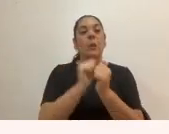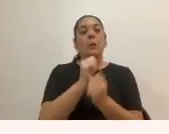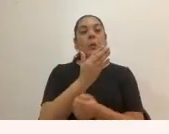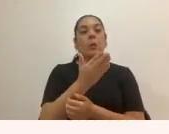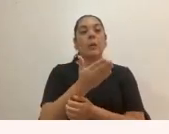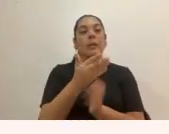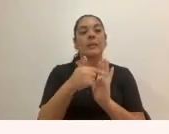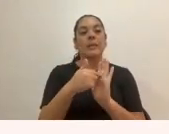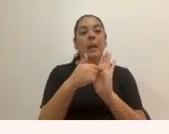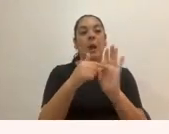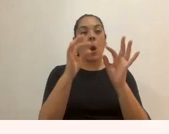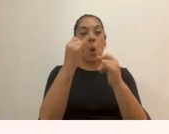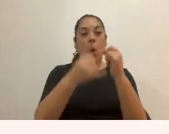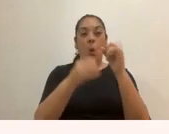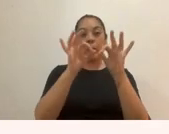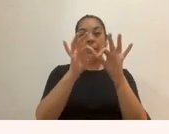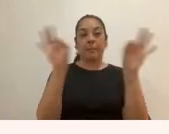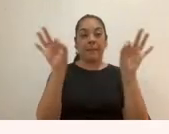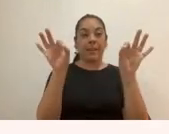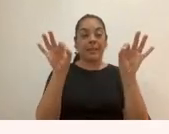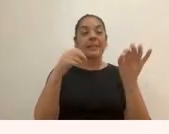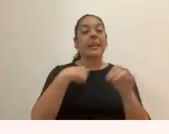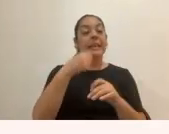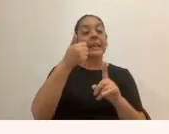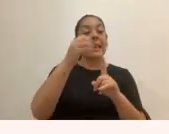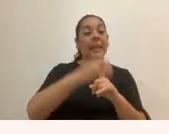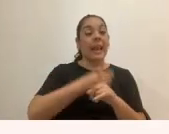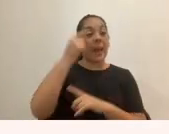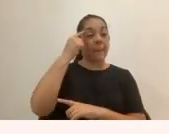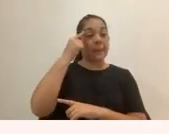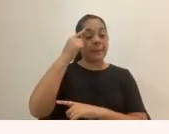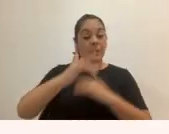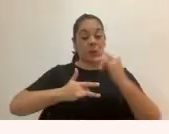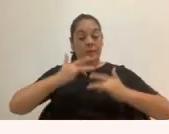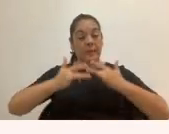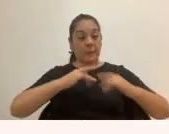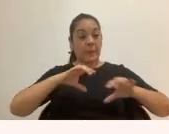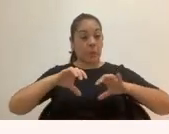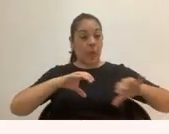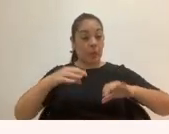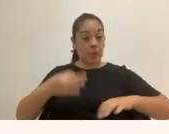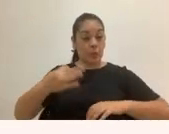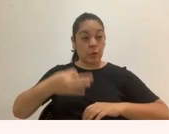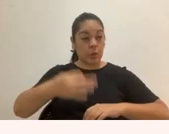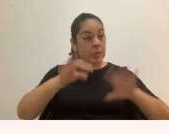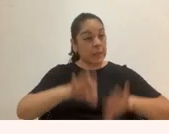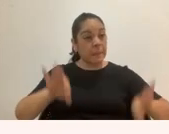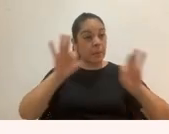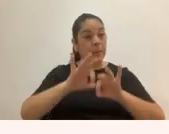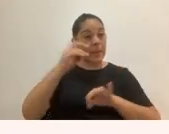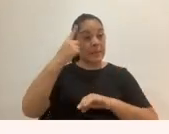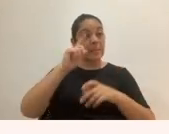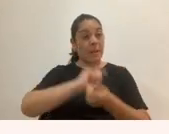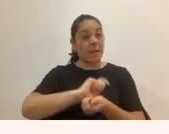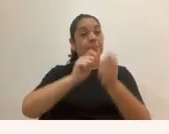última frase que les digo que cada pensamiento sentimiento y acción cotidianos son importantes para ser agentes de